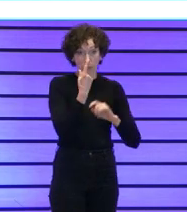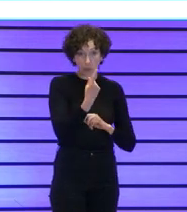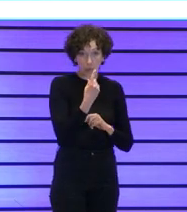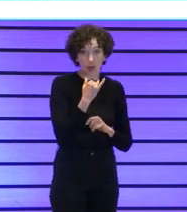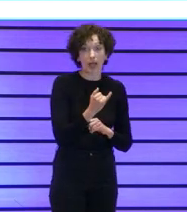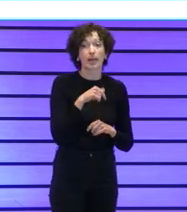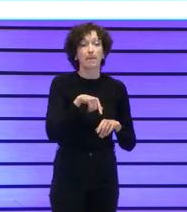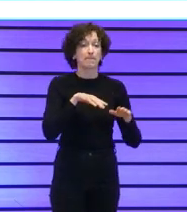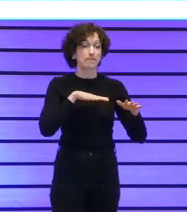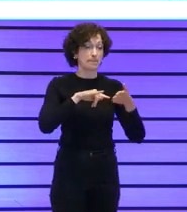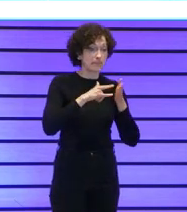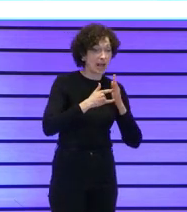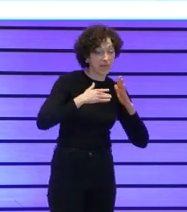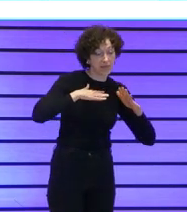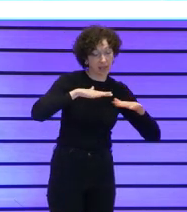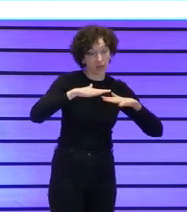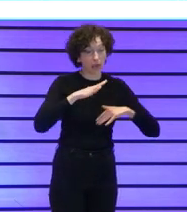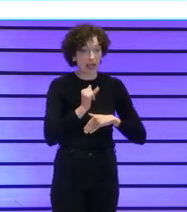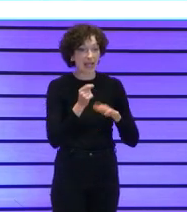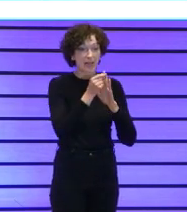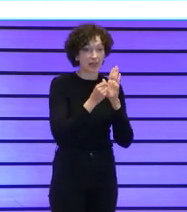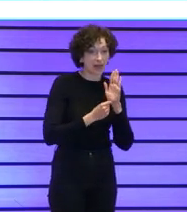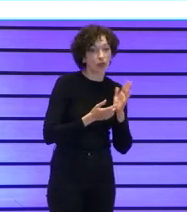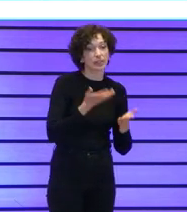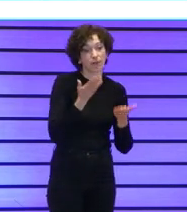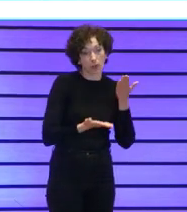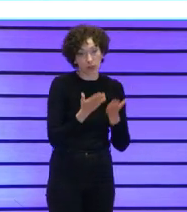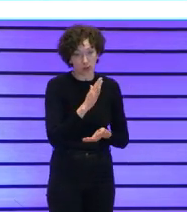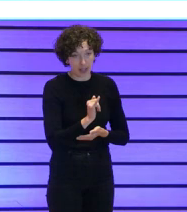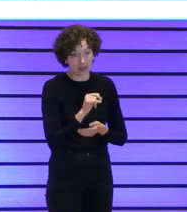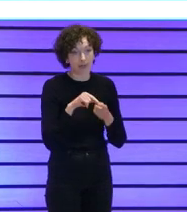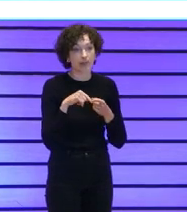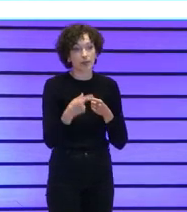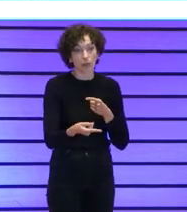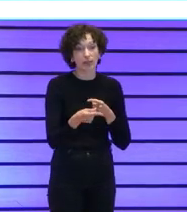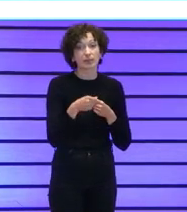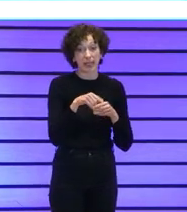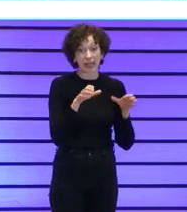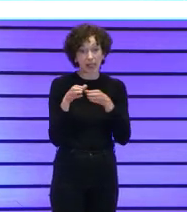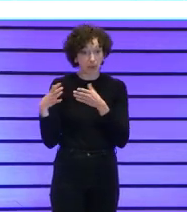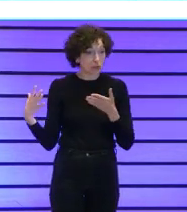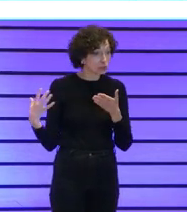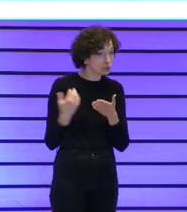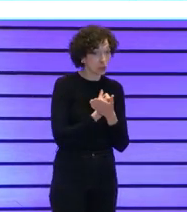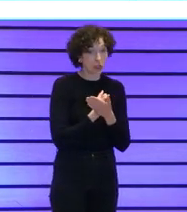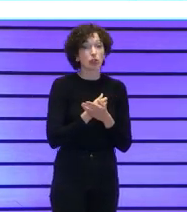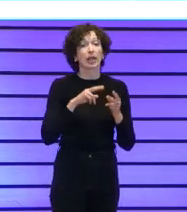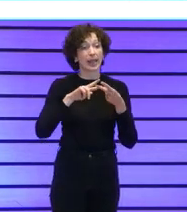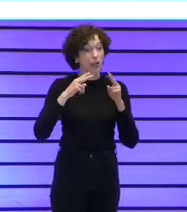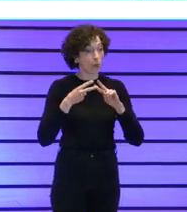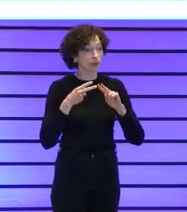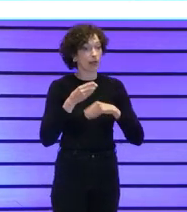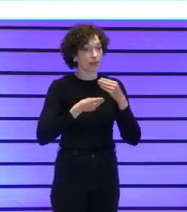un plan de acción unos indicadores una evaluación y luego hacemos encuentro de todos los equipos de mejora organizacional